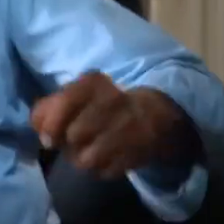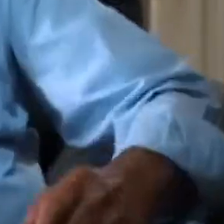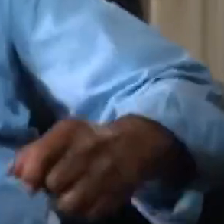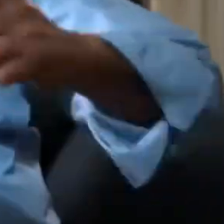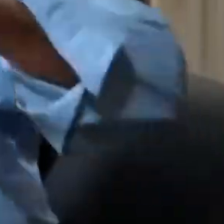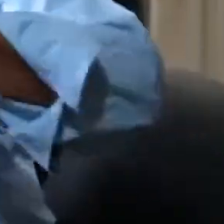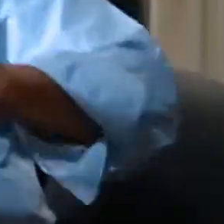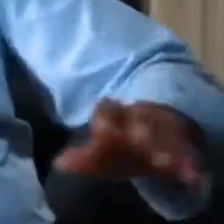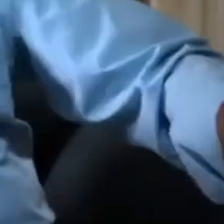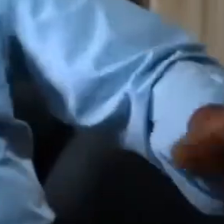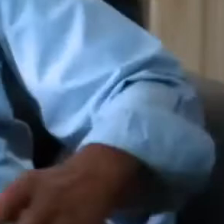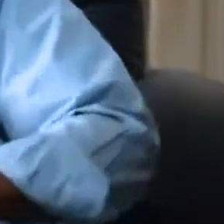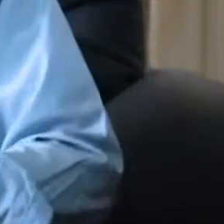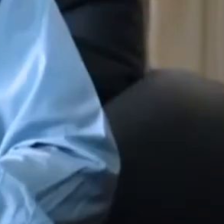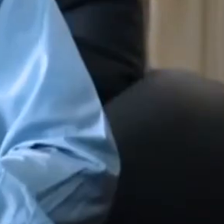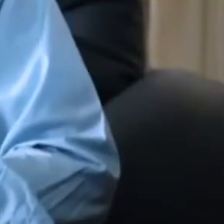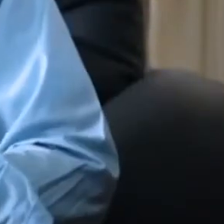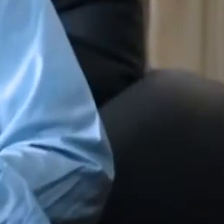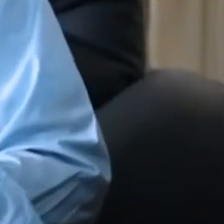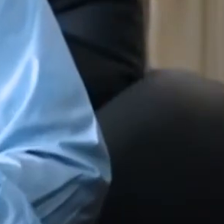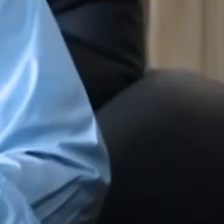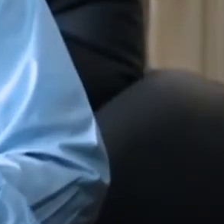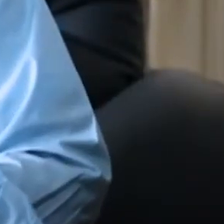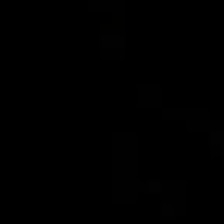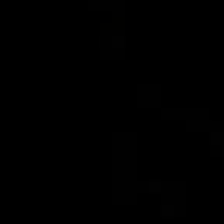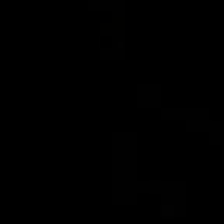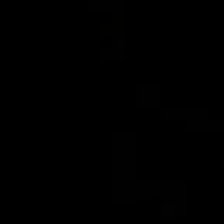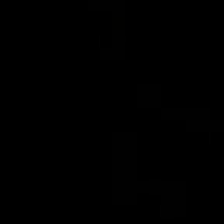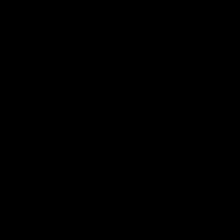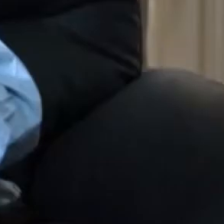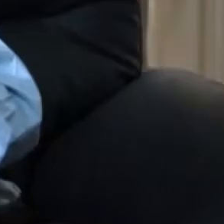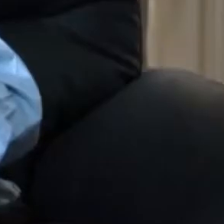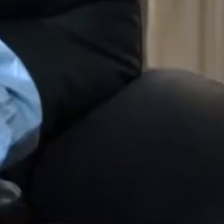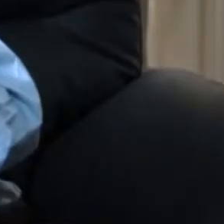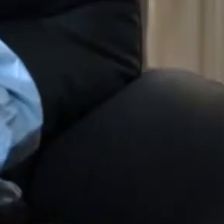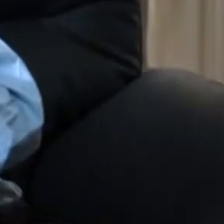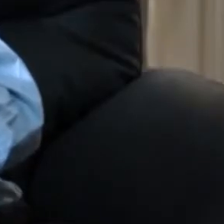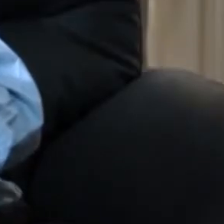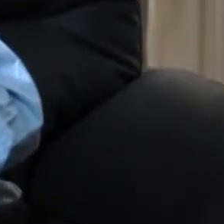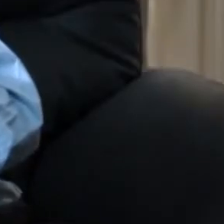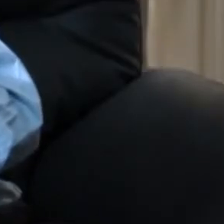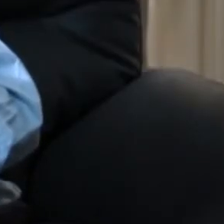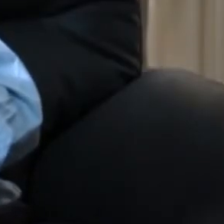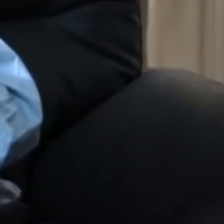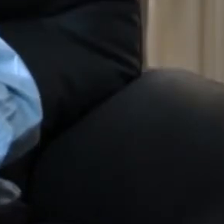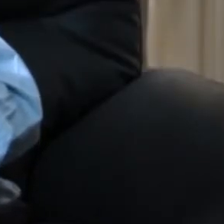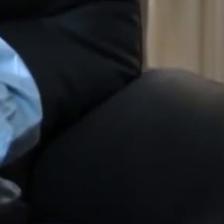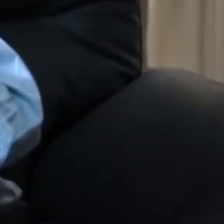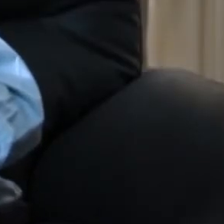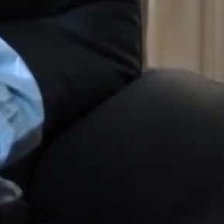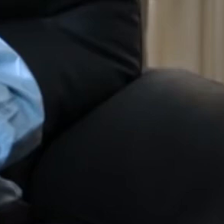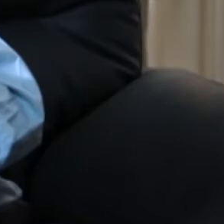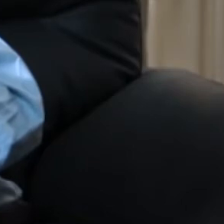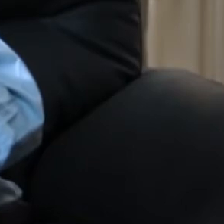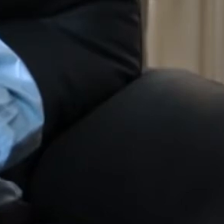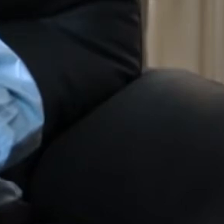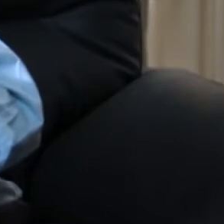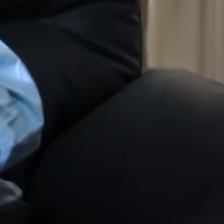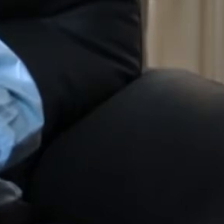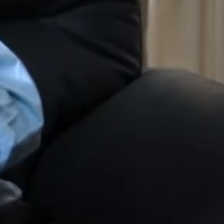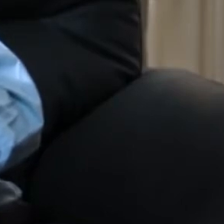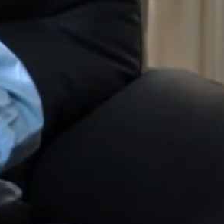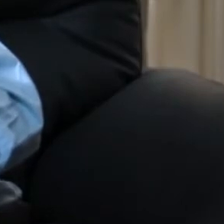sus sobrinos, sus nietos. Todos sufrimos en un país de la ciudad. Para mí, una guerra no